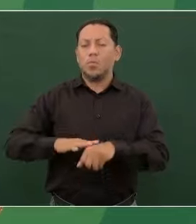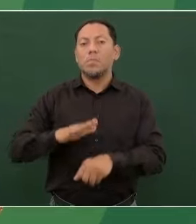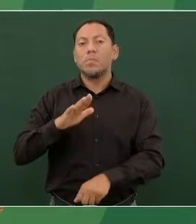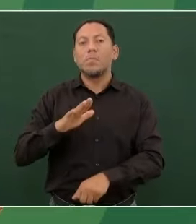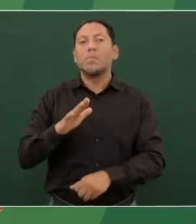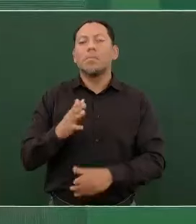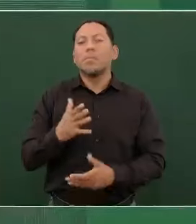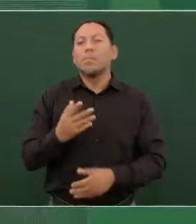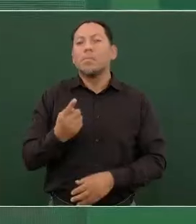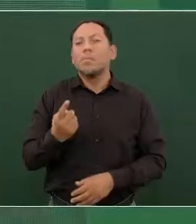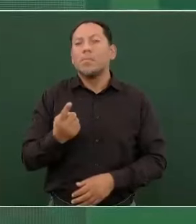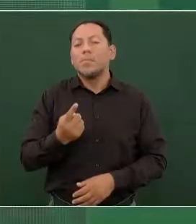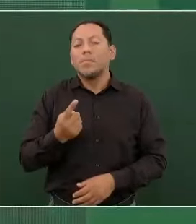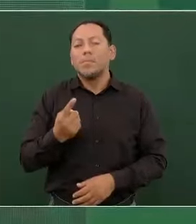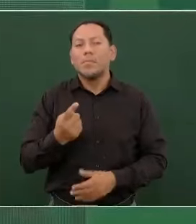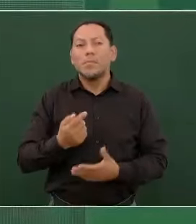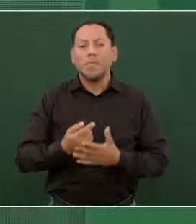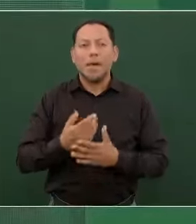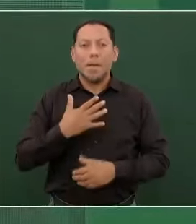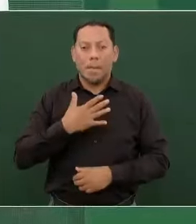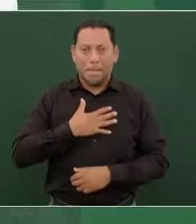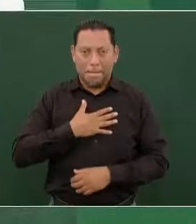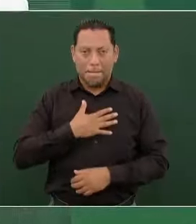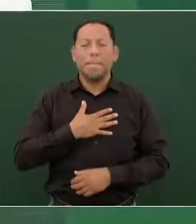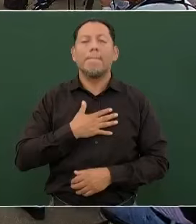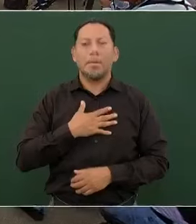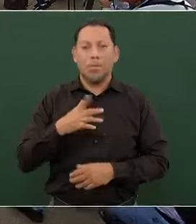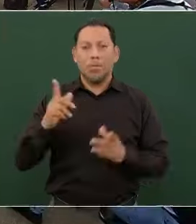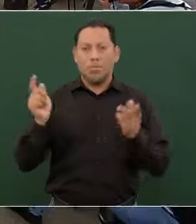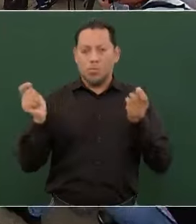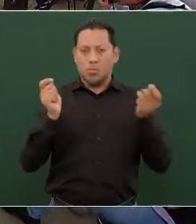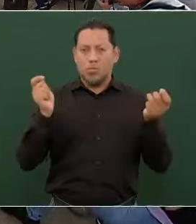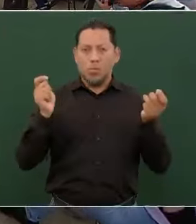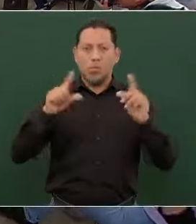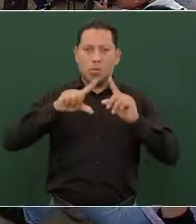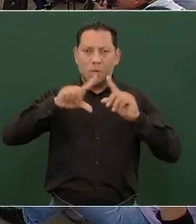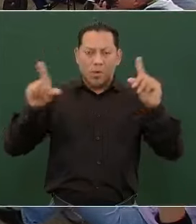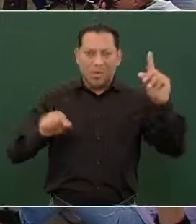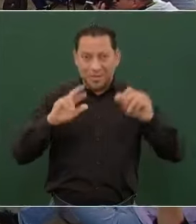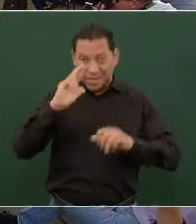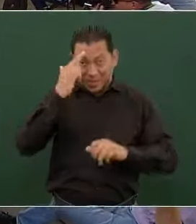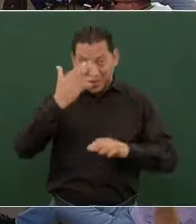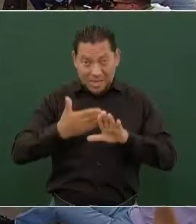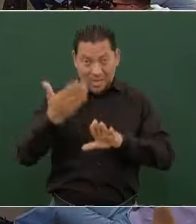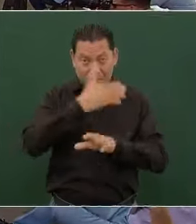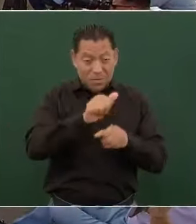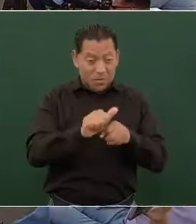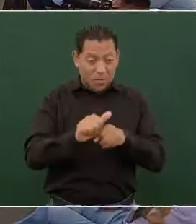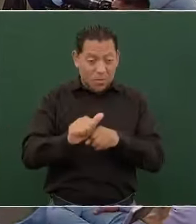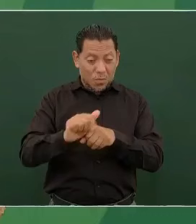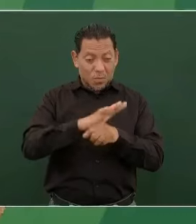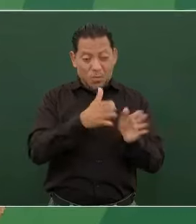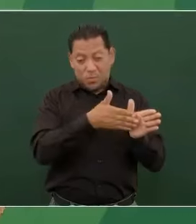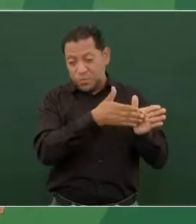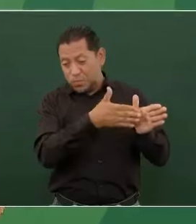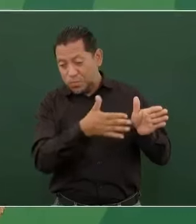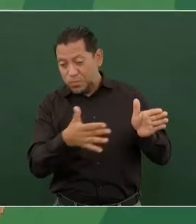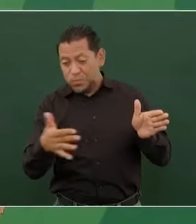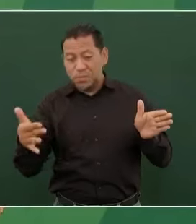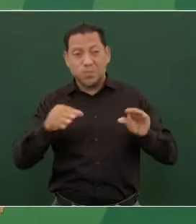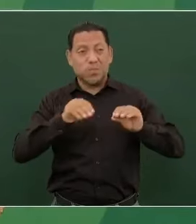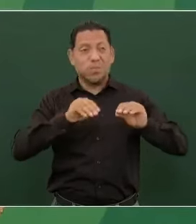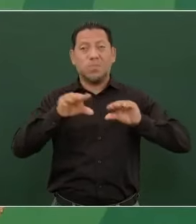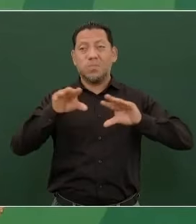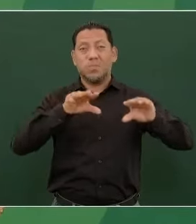durante mi gobierno, a pesar de la pandemia y de otras